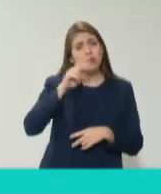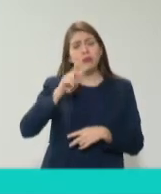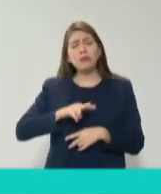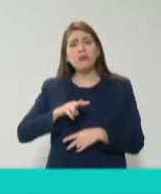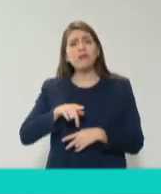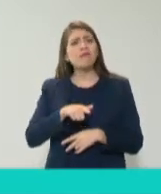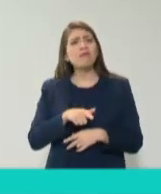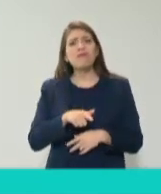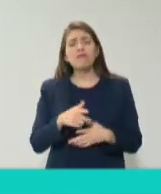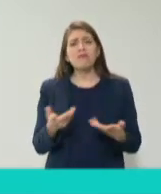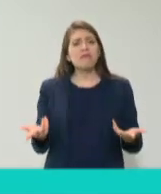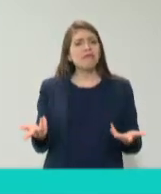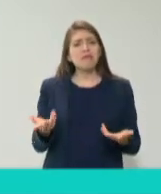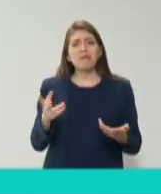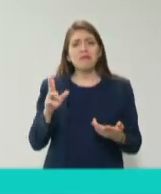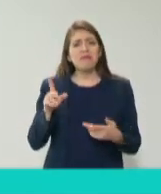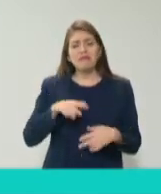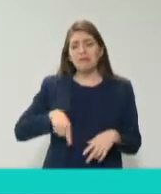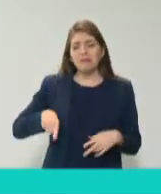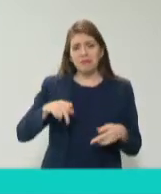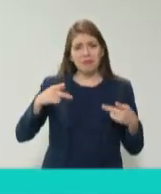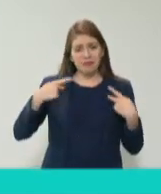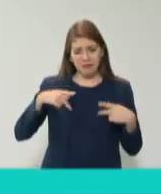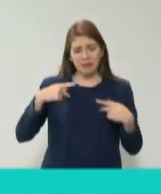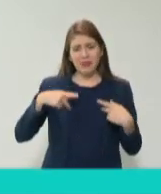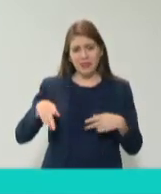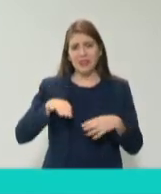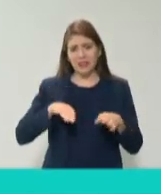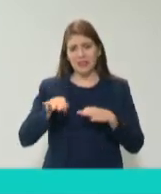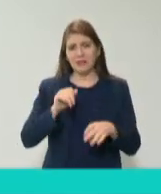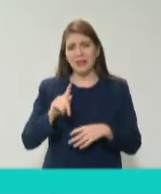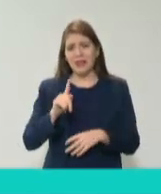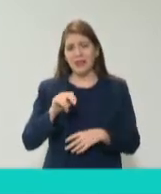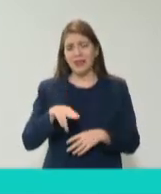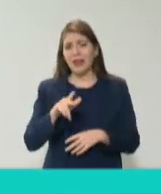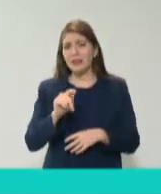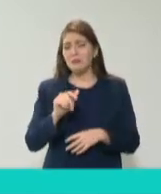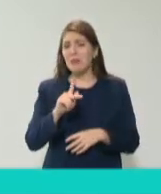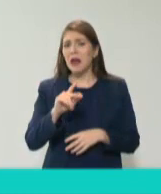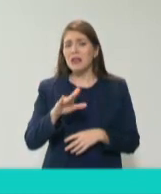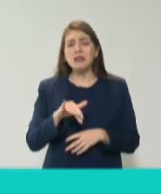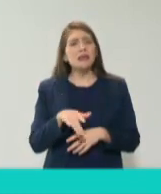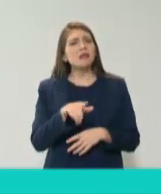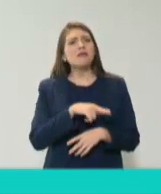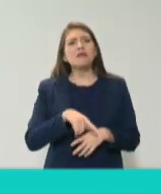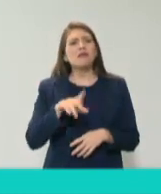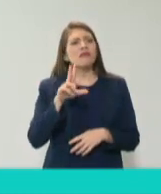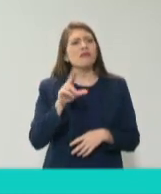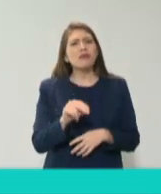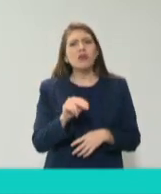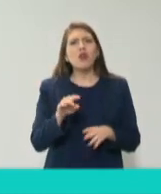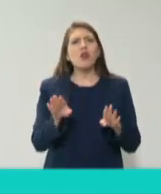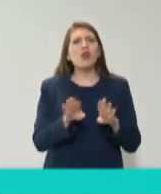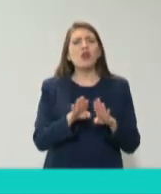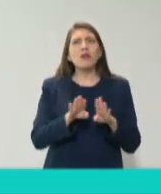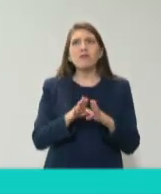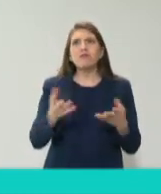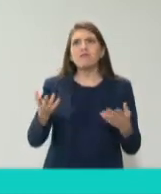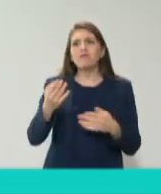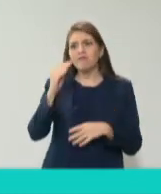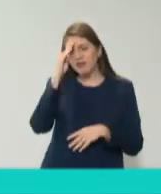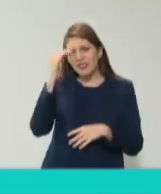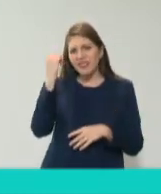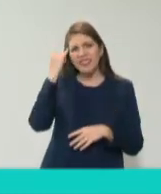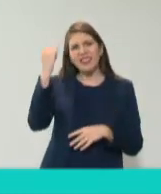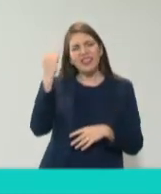nosotros los que hemos trabajado en temas de transparencia desde hace tantos años no nos hemos dado la tarea de ser ingeniosos y de hacer